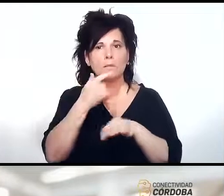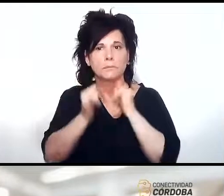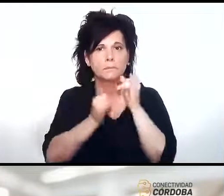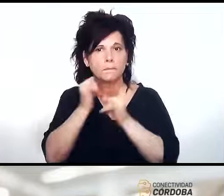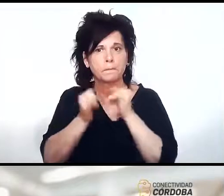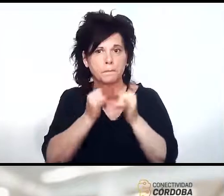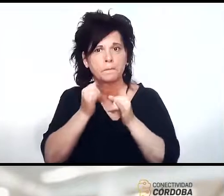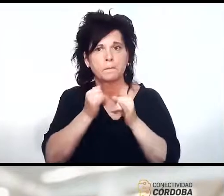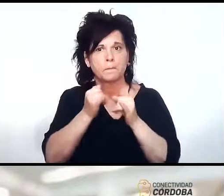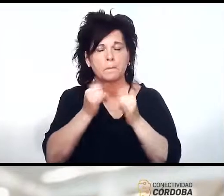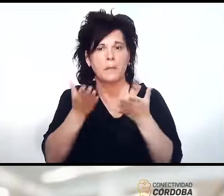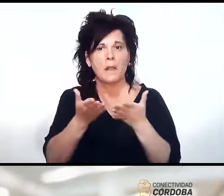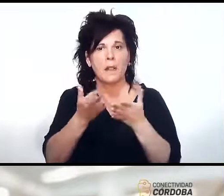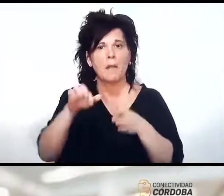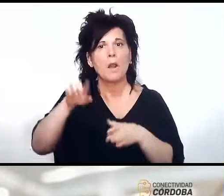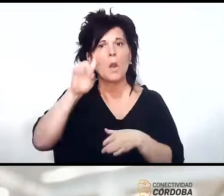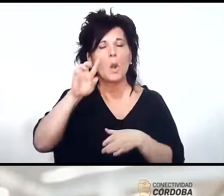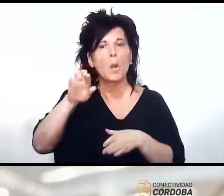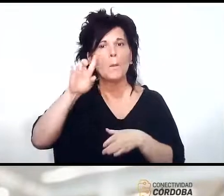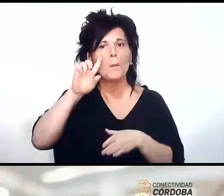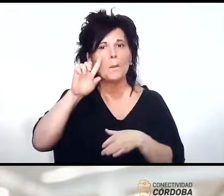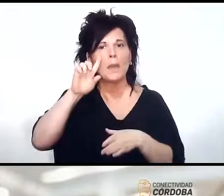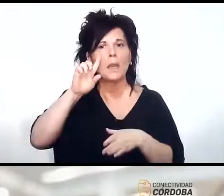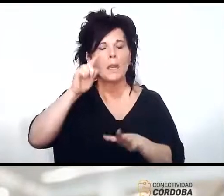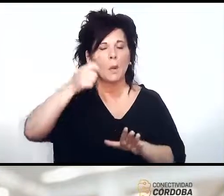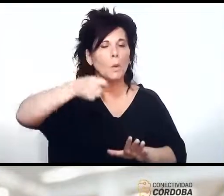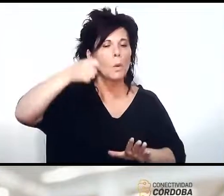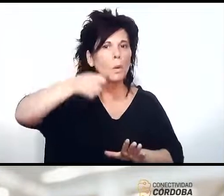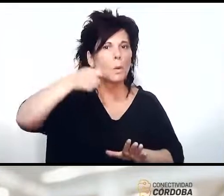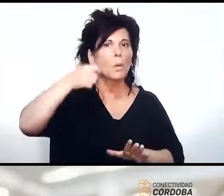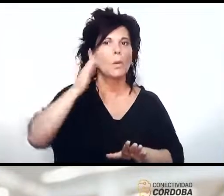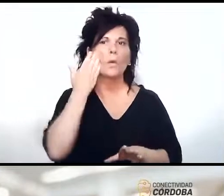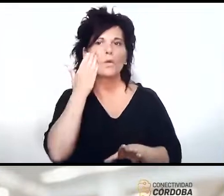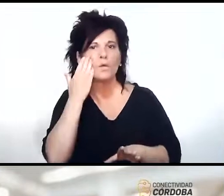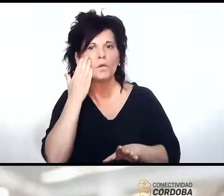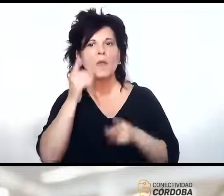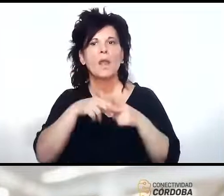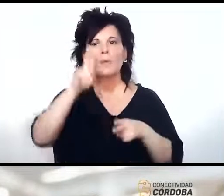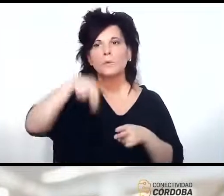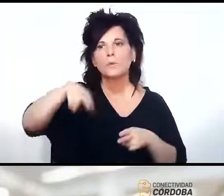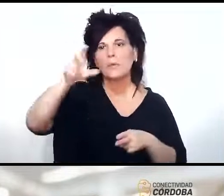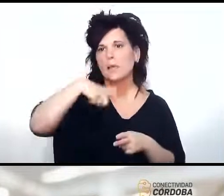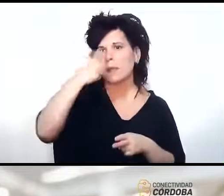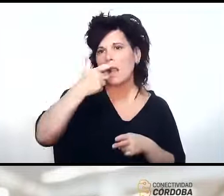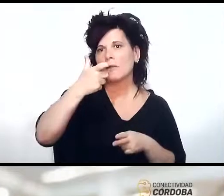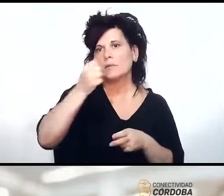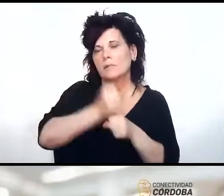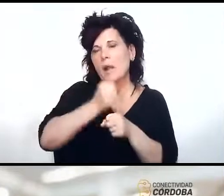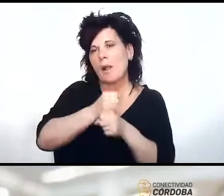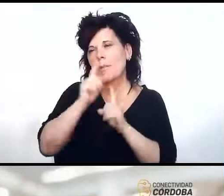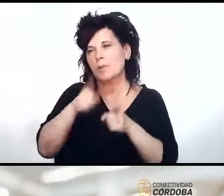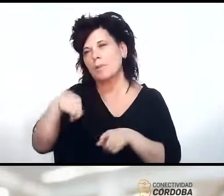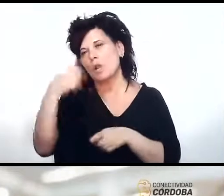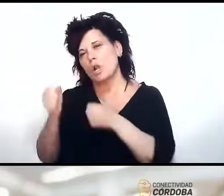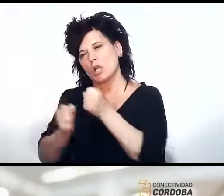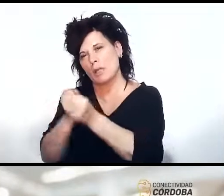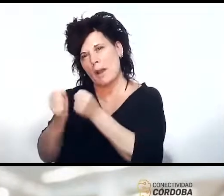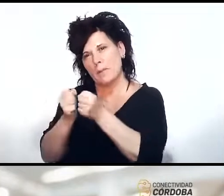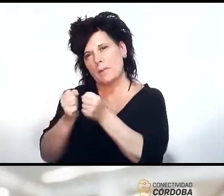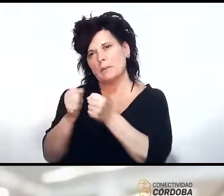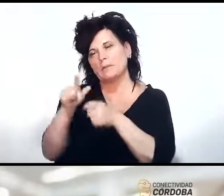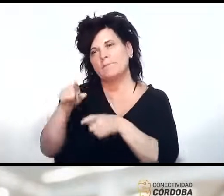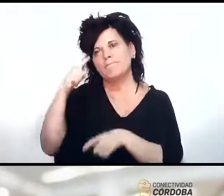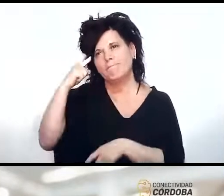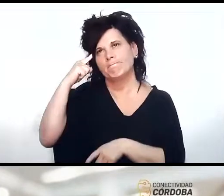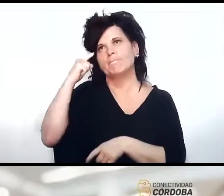o los peering que ARSAT tienen con Google con Facebook con Netflix y estamos trabajando con otros también esa es un poco la